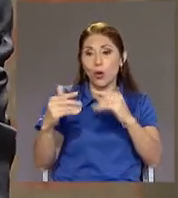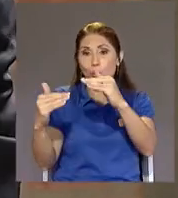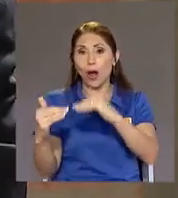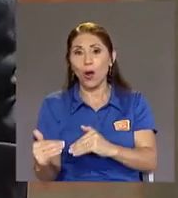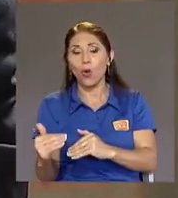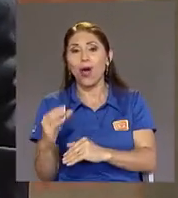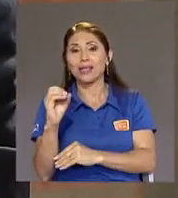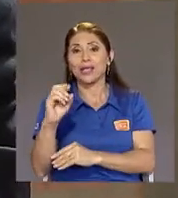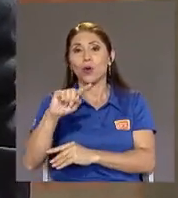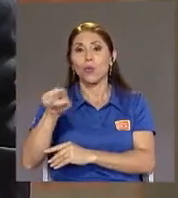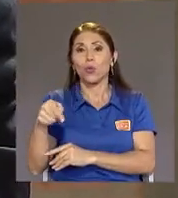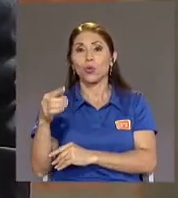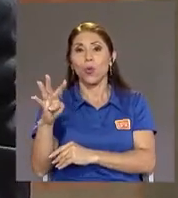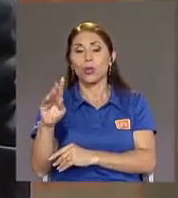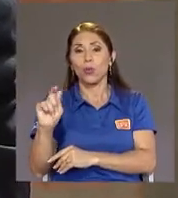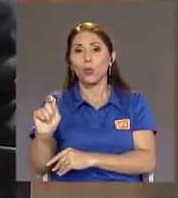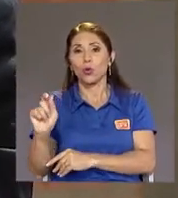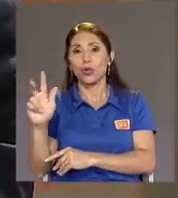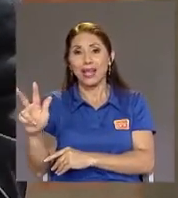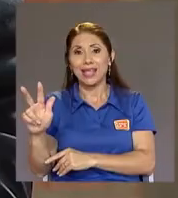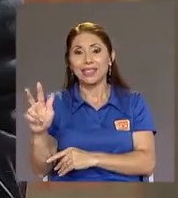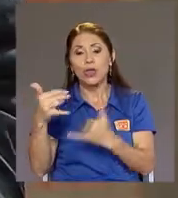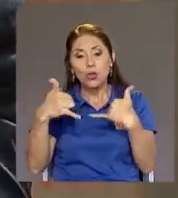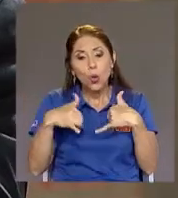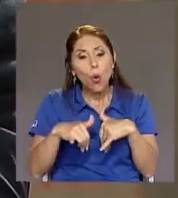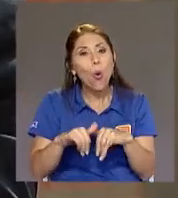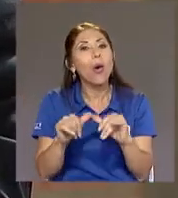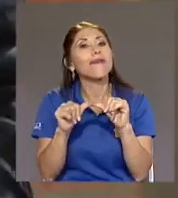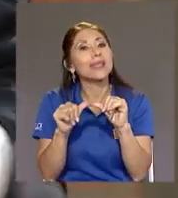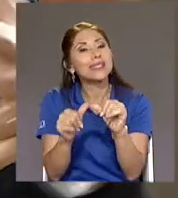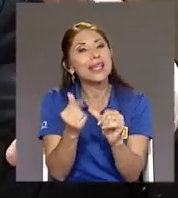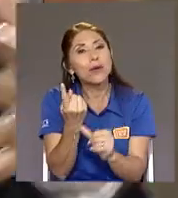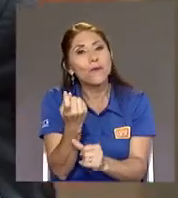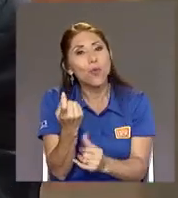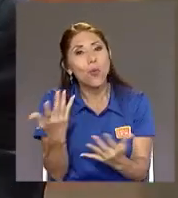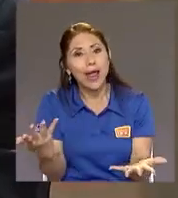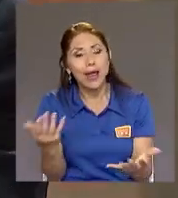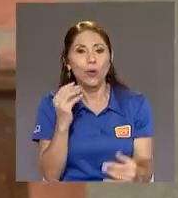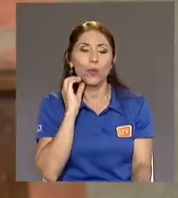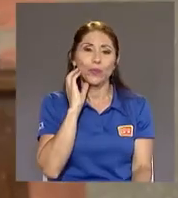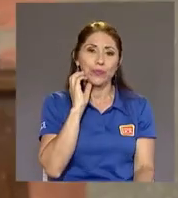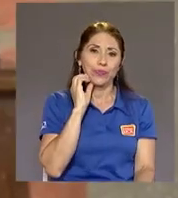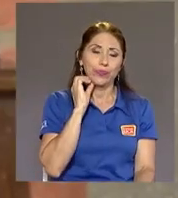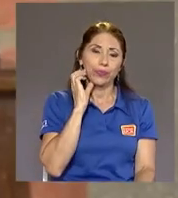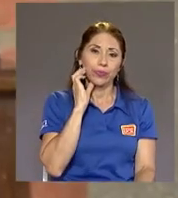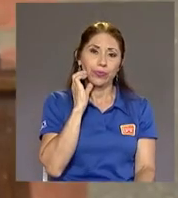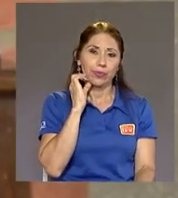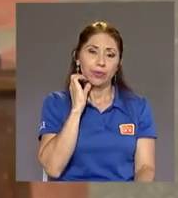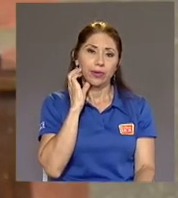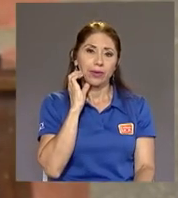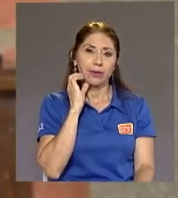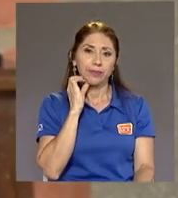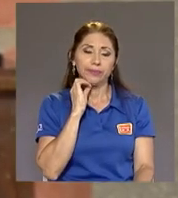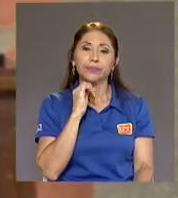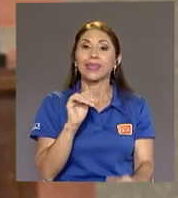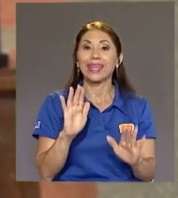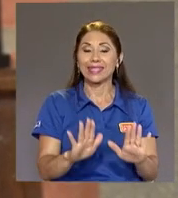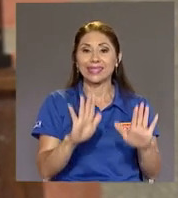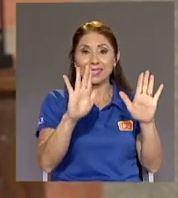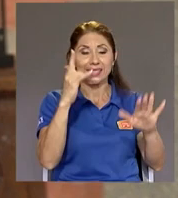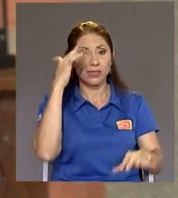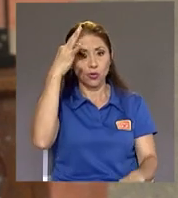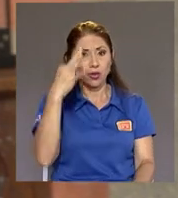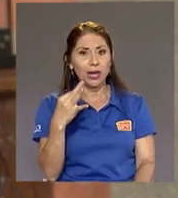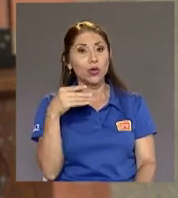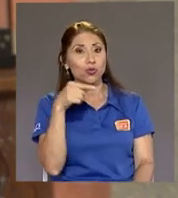% El hueco Es la magnitud Excelente Excelente Yo creo que usted Cuando